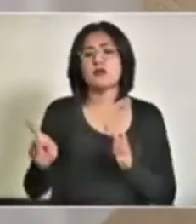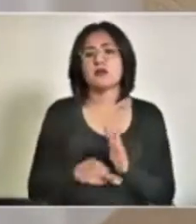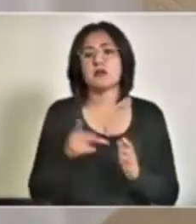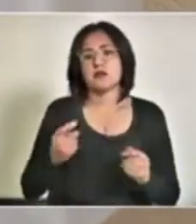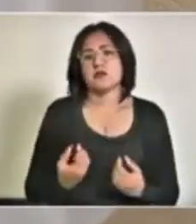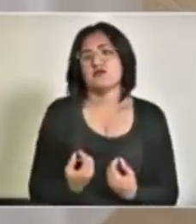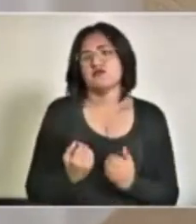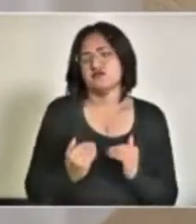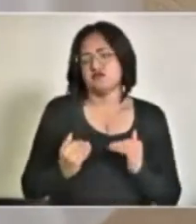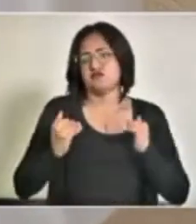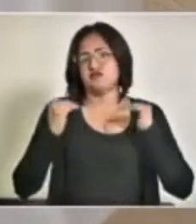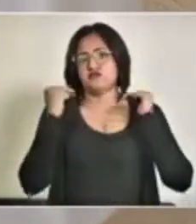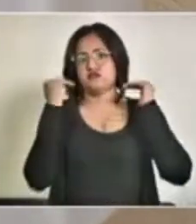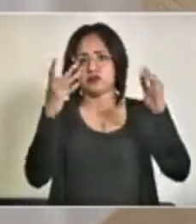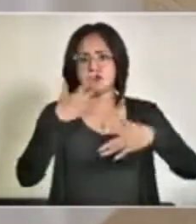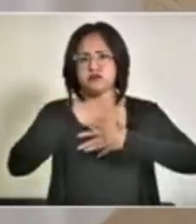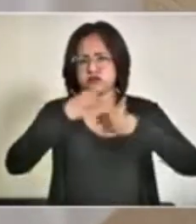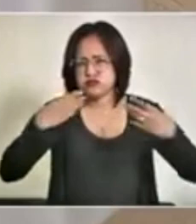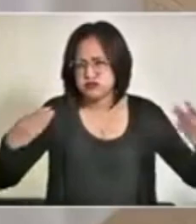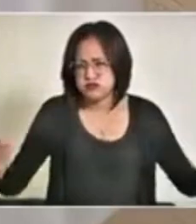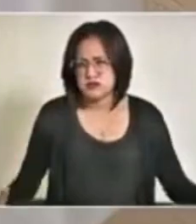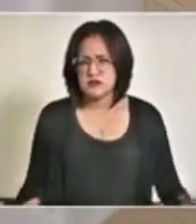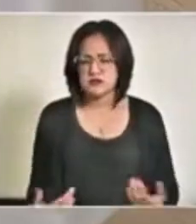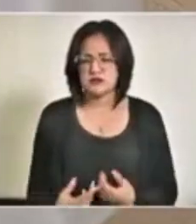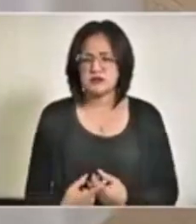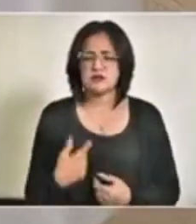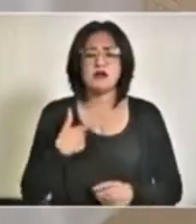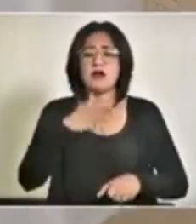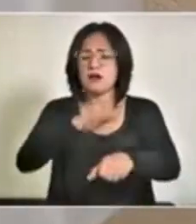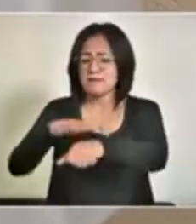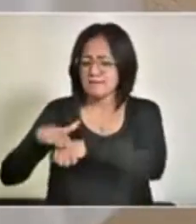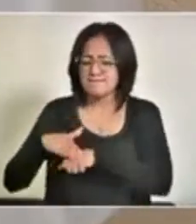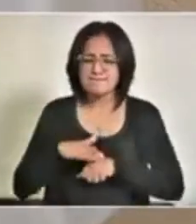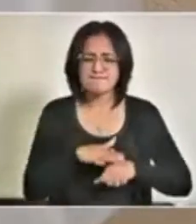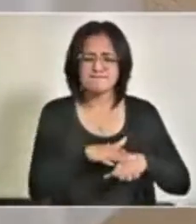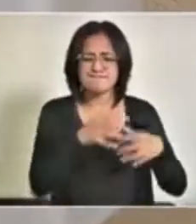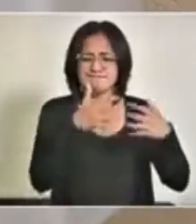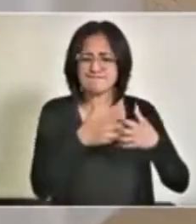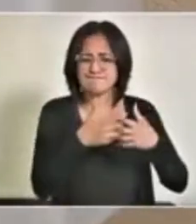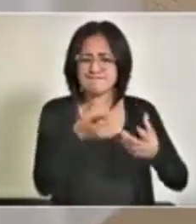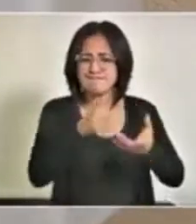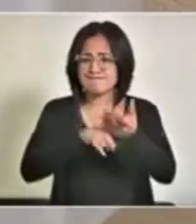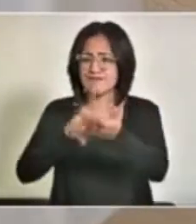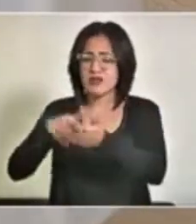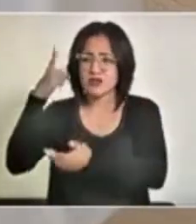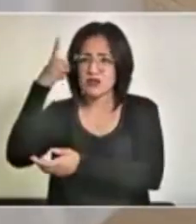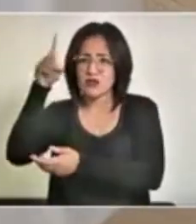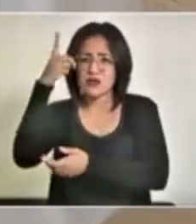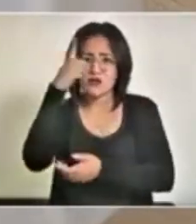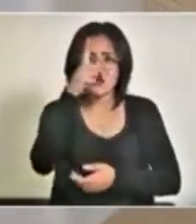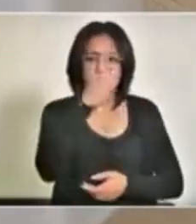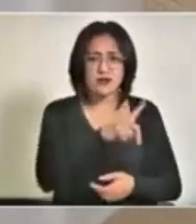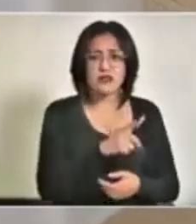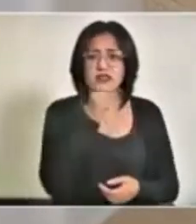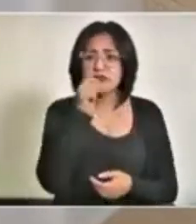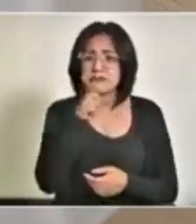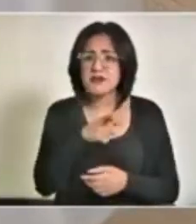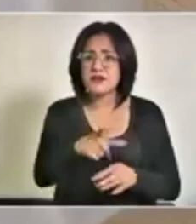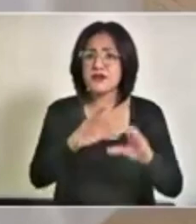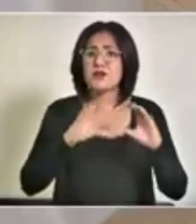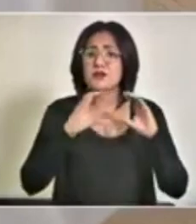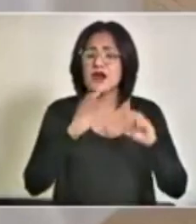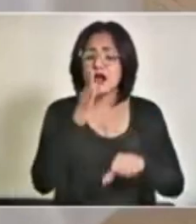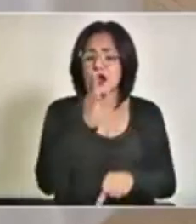Les hablo a los empresarios para que también cuidemos esta